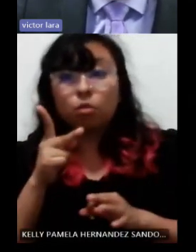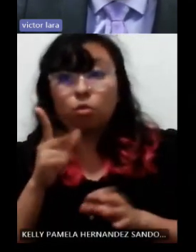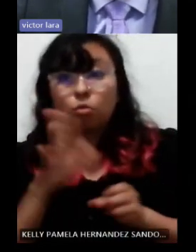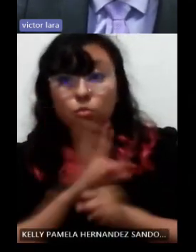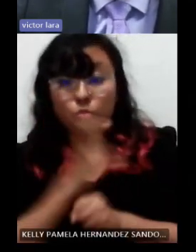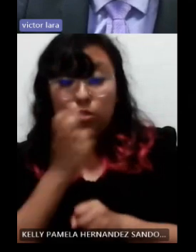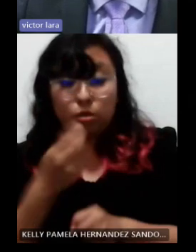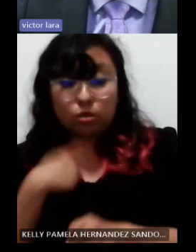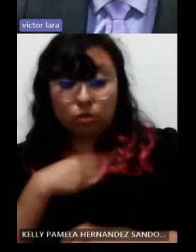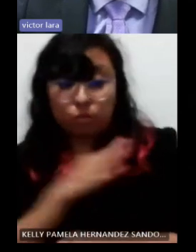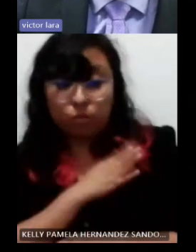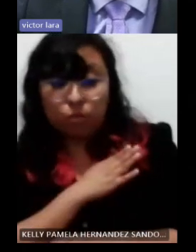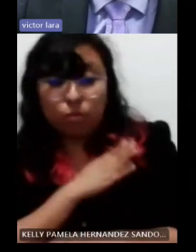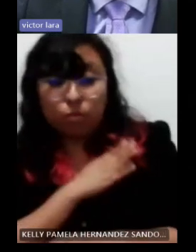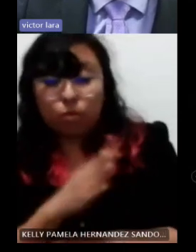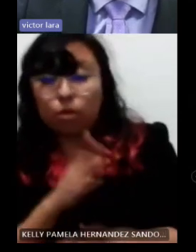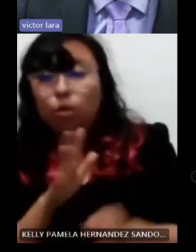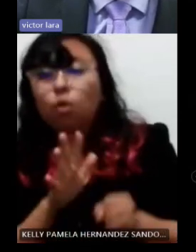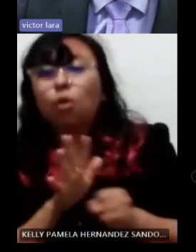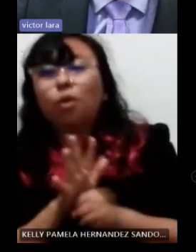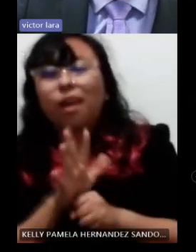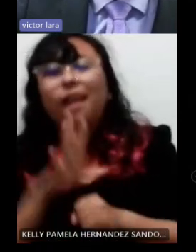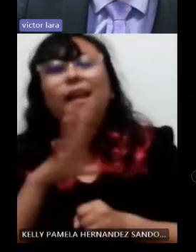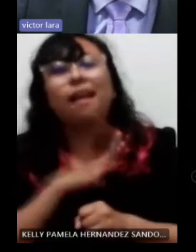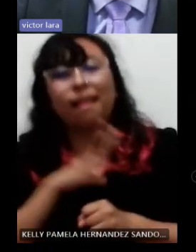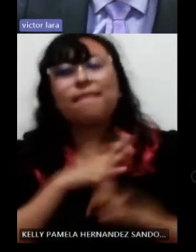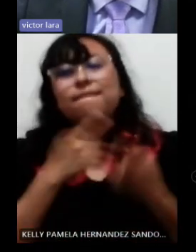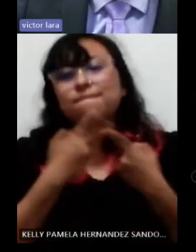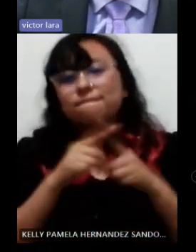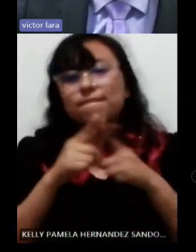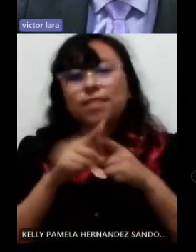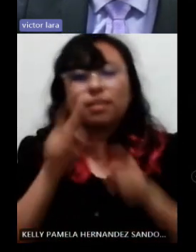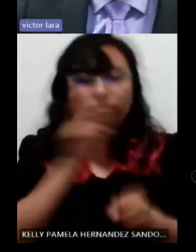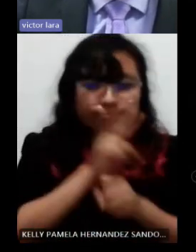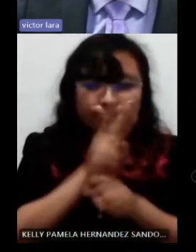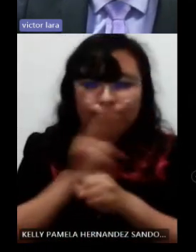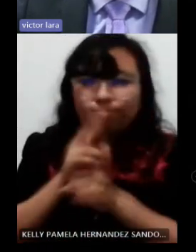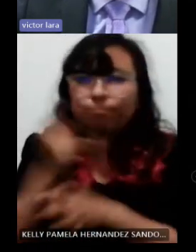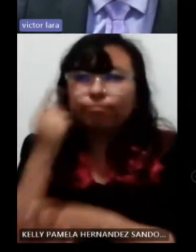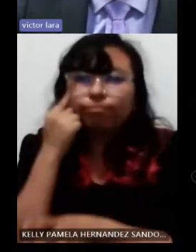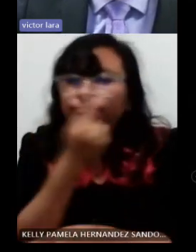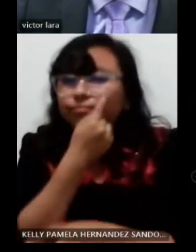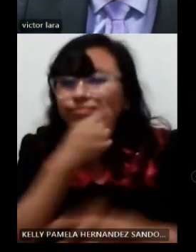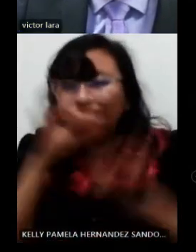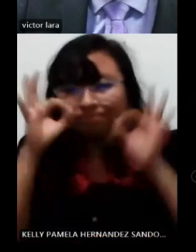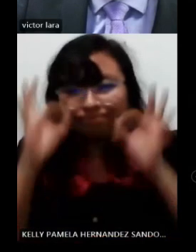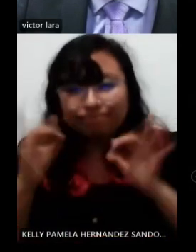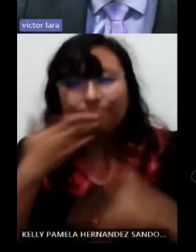muy bueno que se tengan este tipo de valoraciones visuales funcionales.